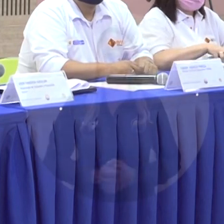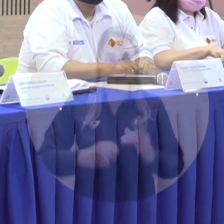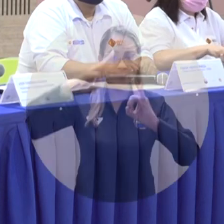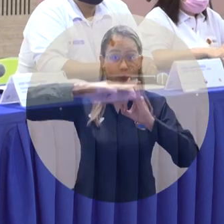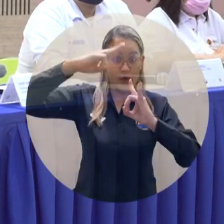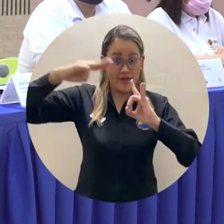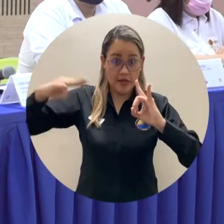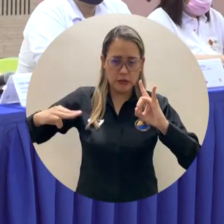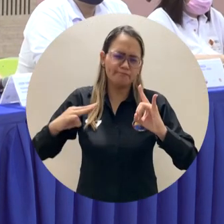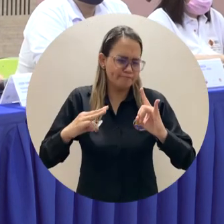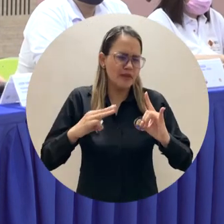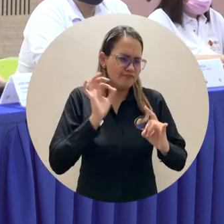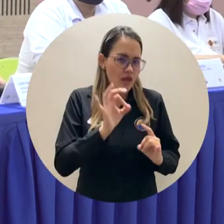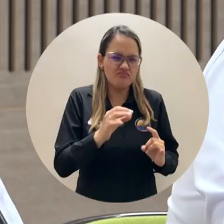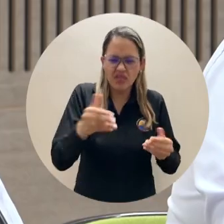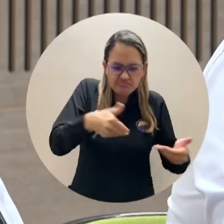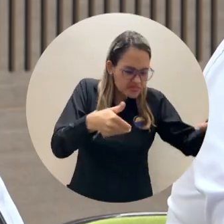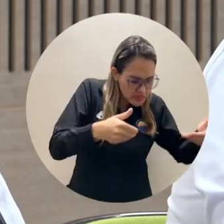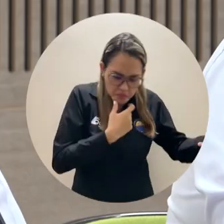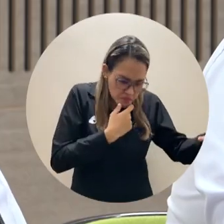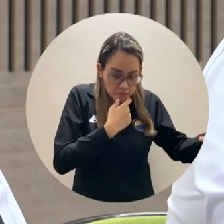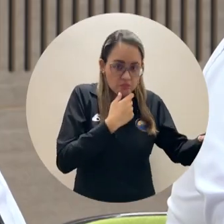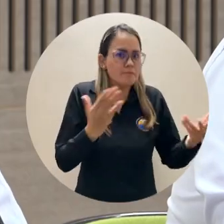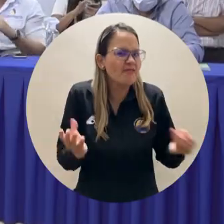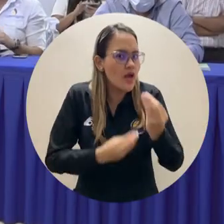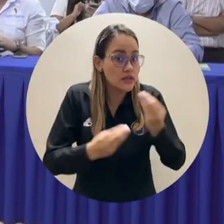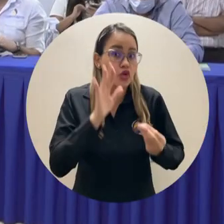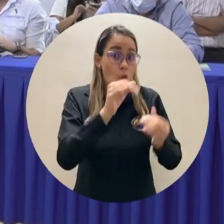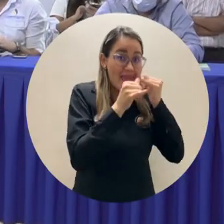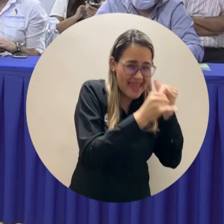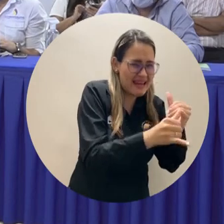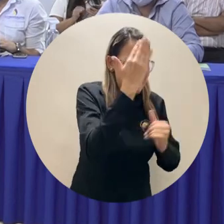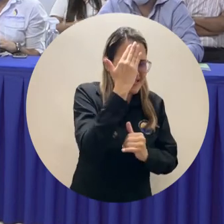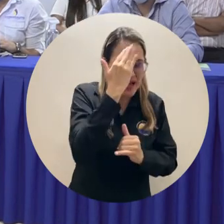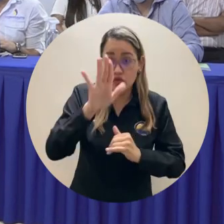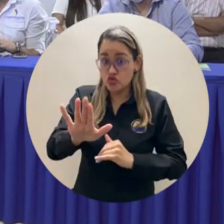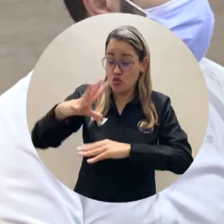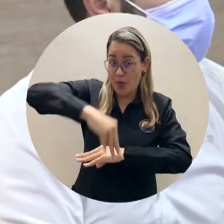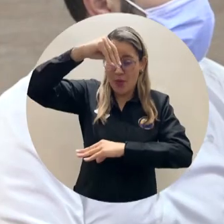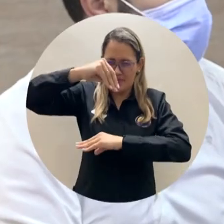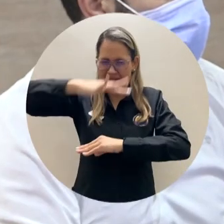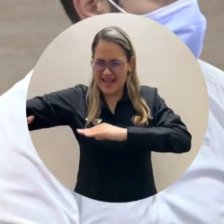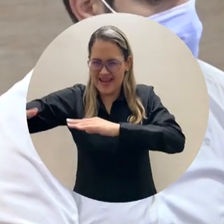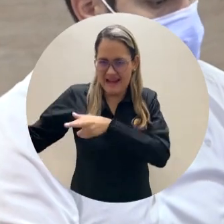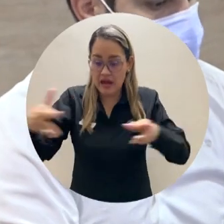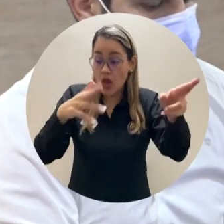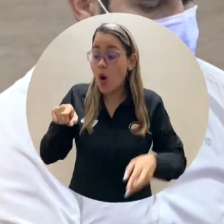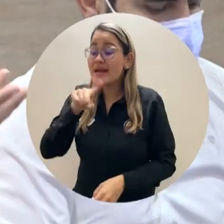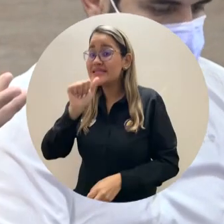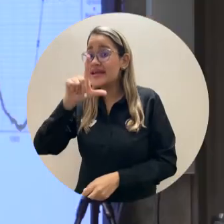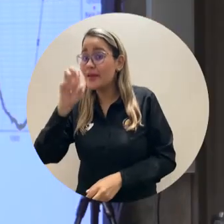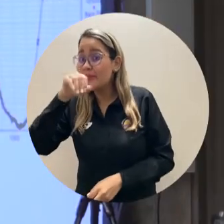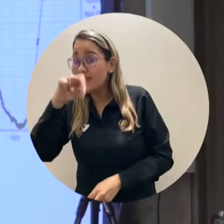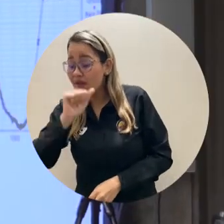La Universidad del Magdalena, como consultora especializada, socializó los diseños de ingeniería para la solución definitiva de la erosión que se